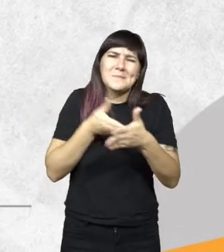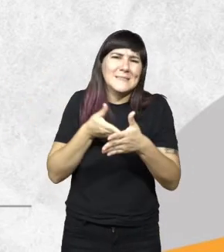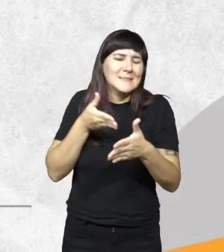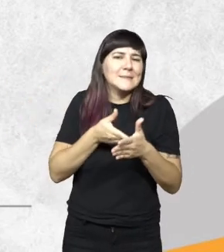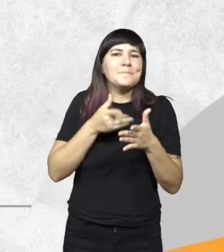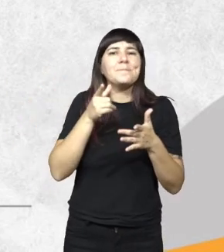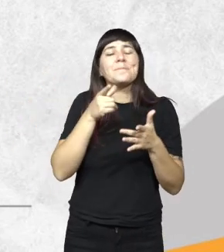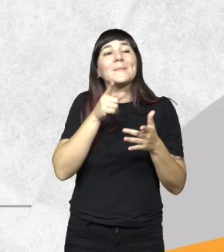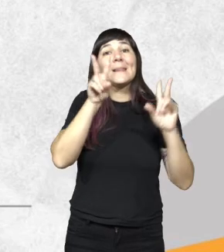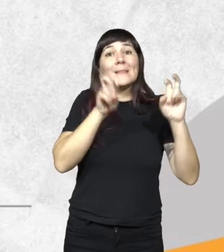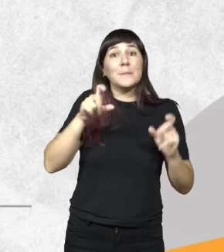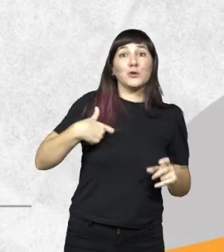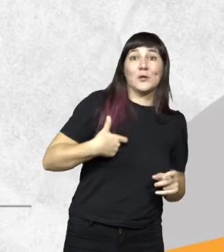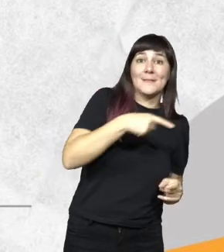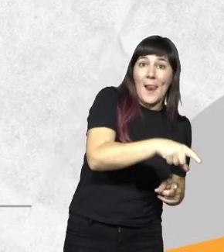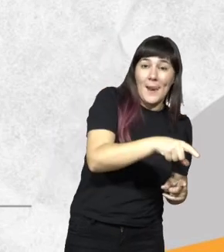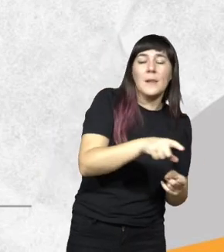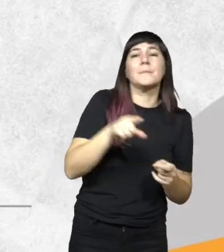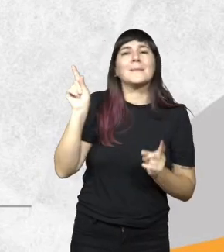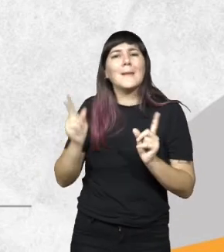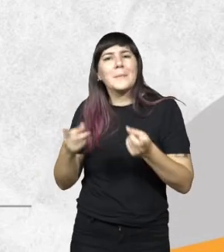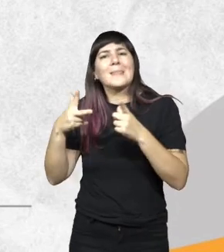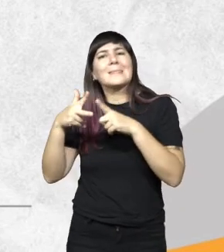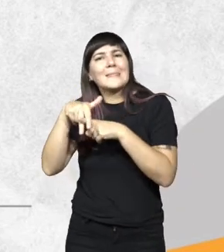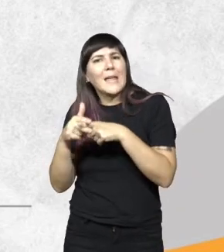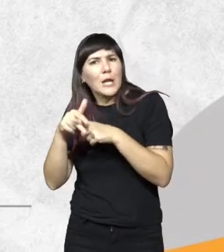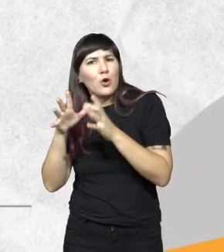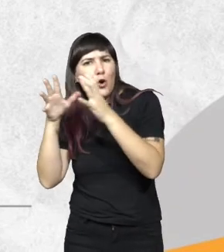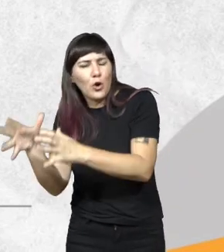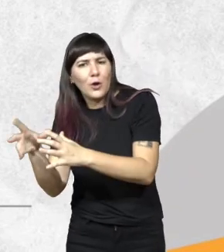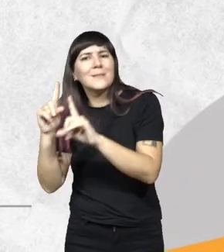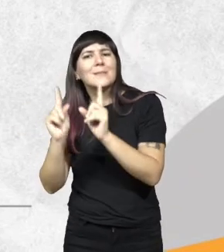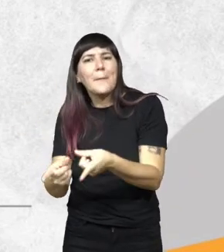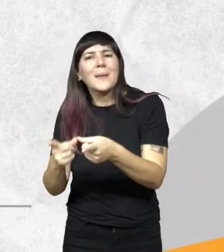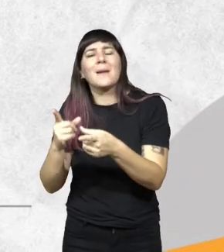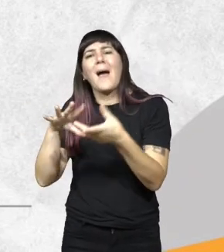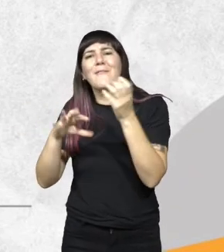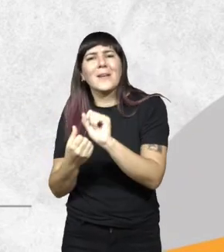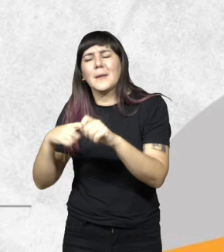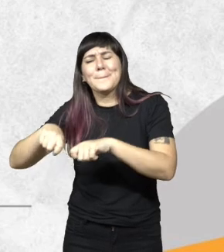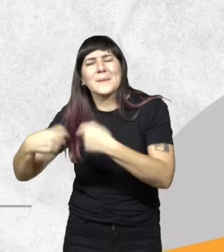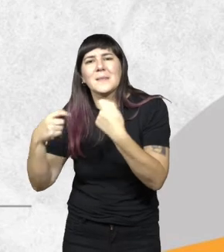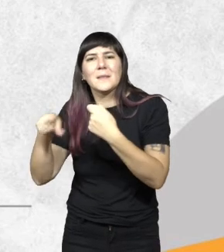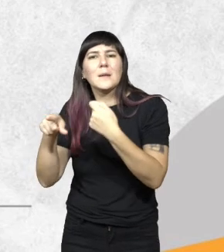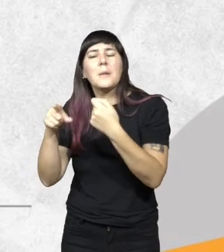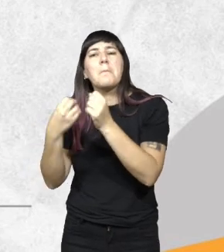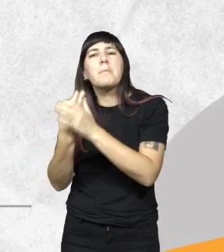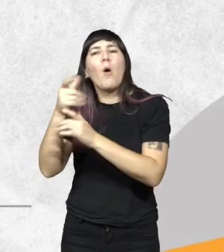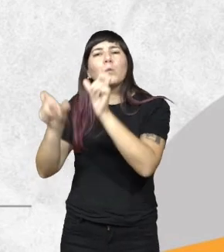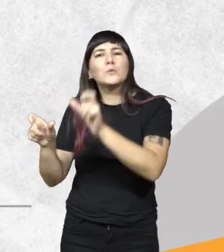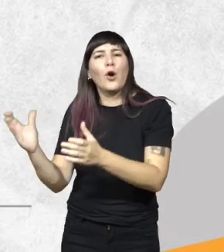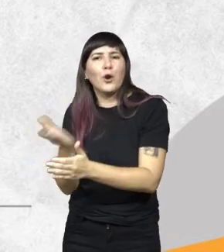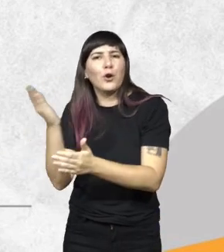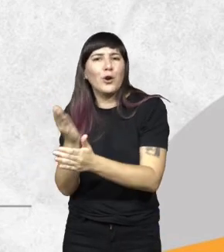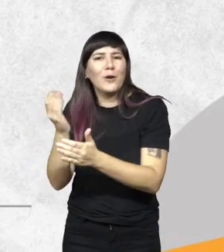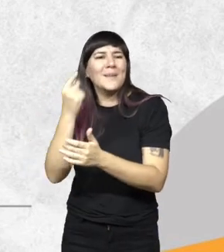aspectos sociales técnicamente hoy en día está demostrado también que afecta al productor al productor que en algún momento la utilizaba como un método auxiliar